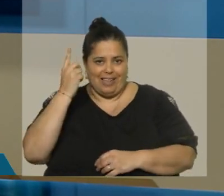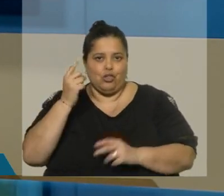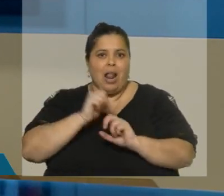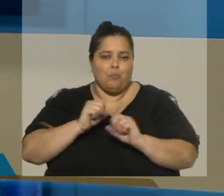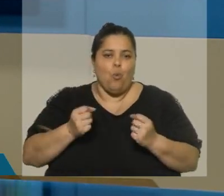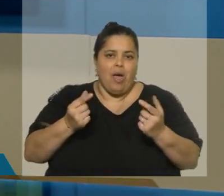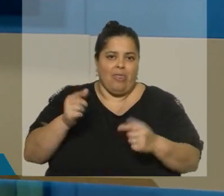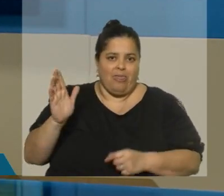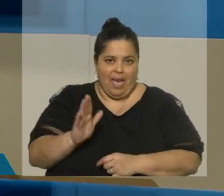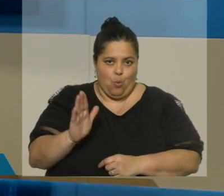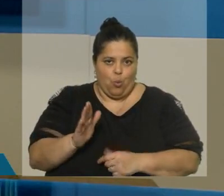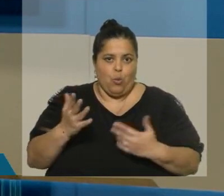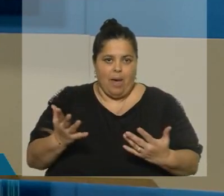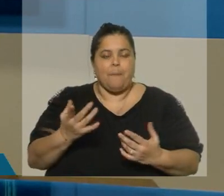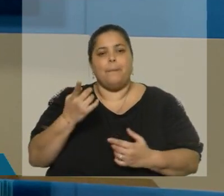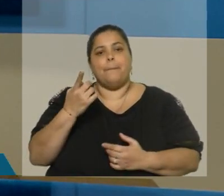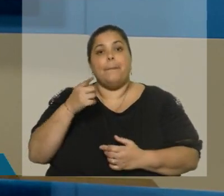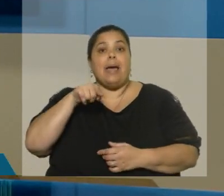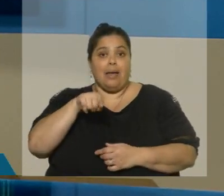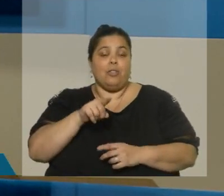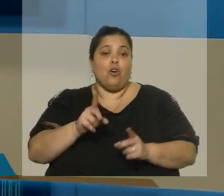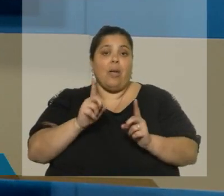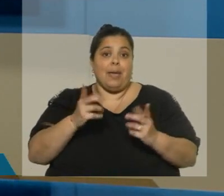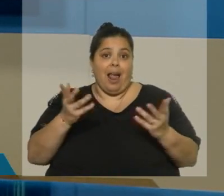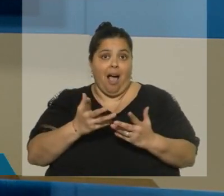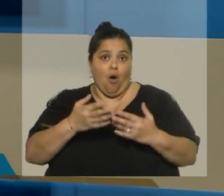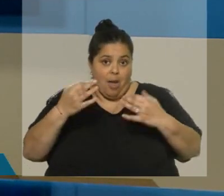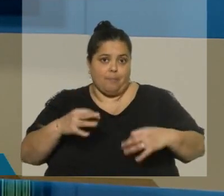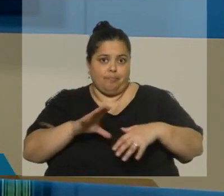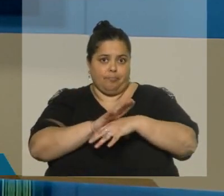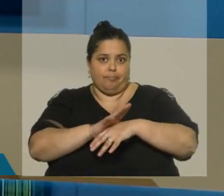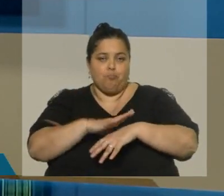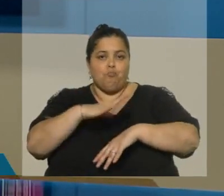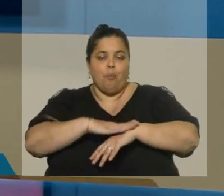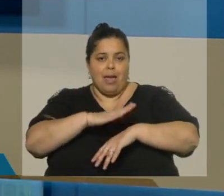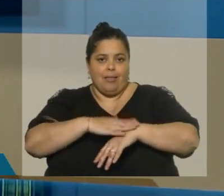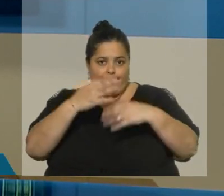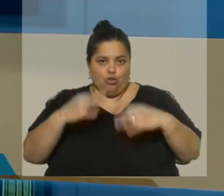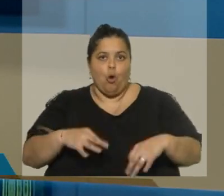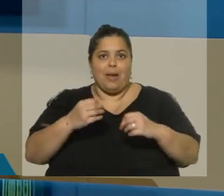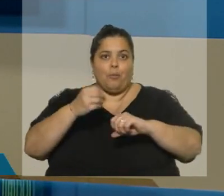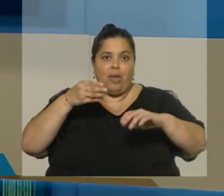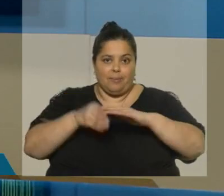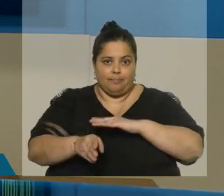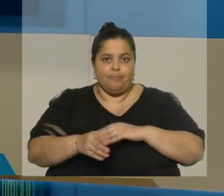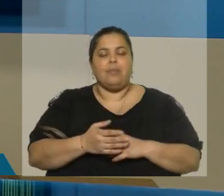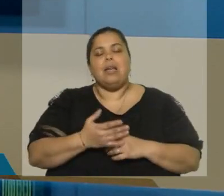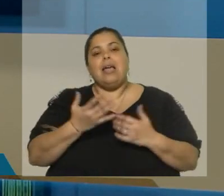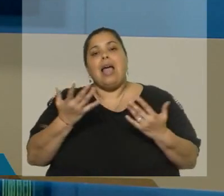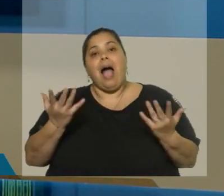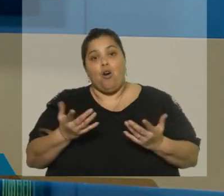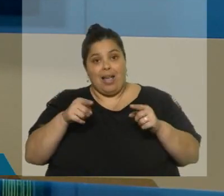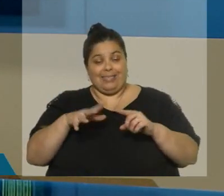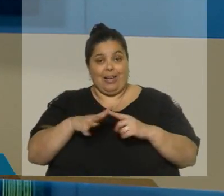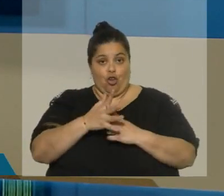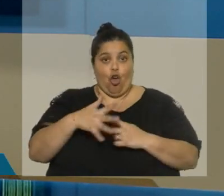deuda, que precisamente se maneja también, estando con el timing preciso en los mercados para poder ingresar. En ese contexto vamos a